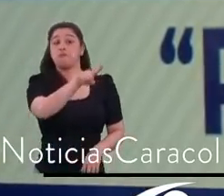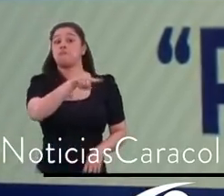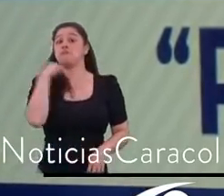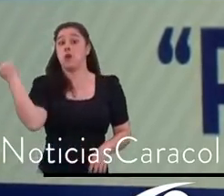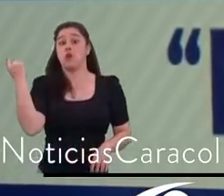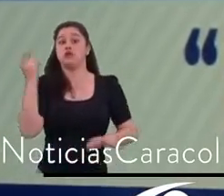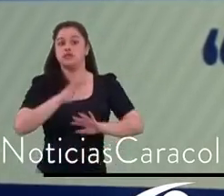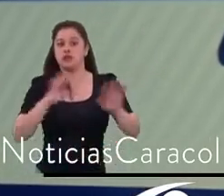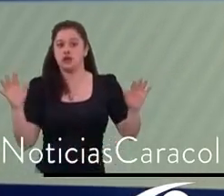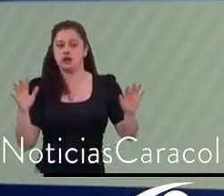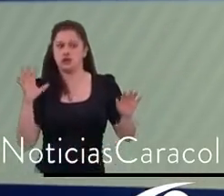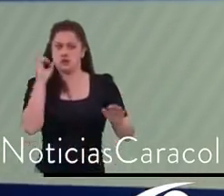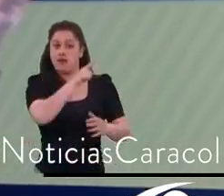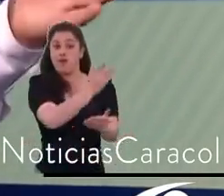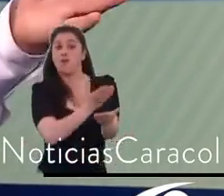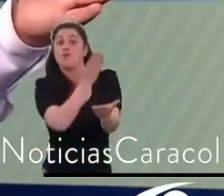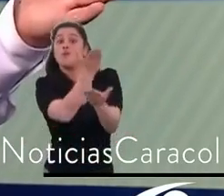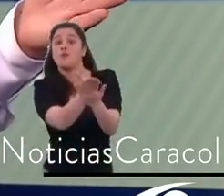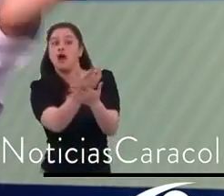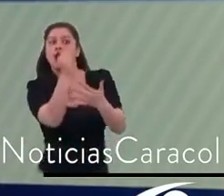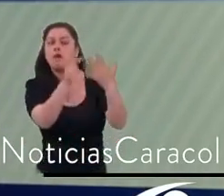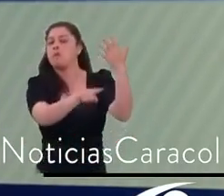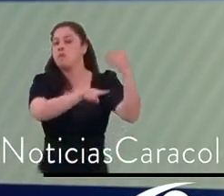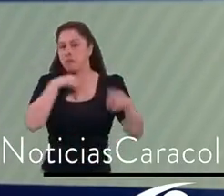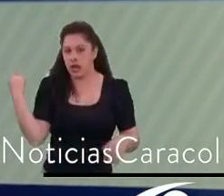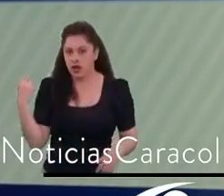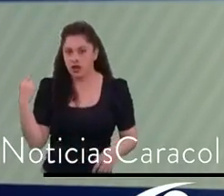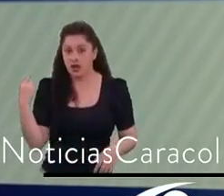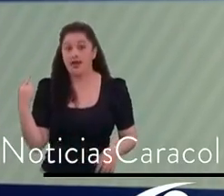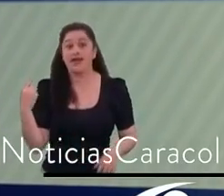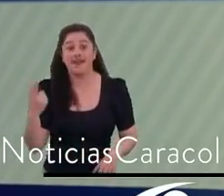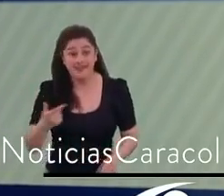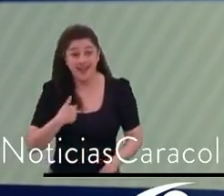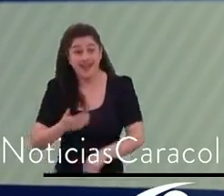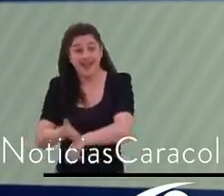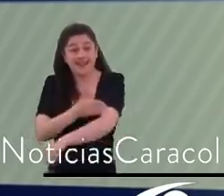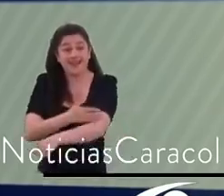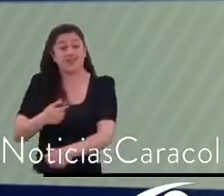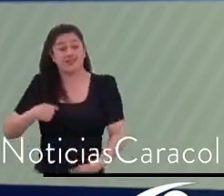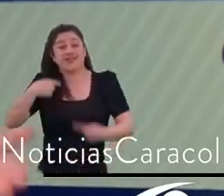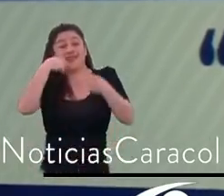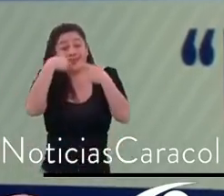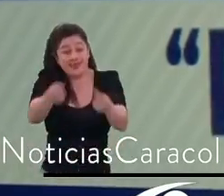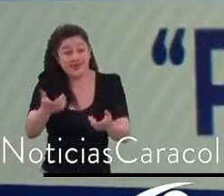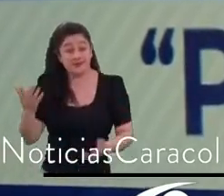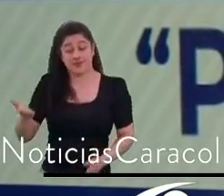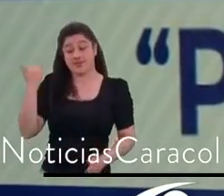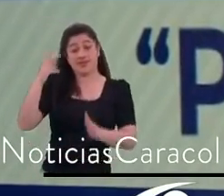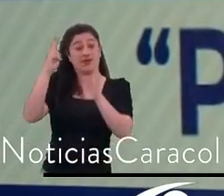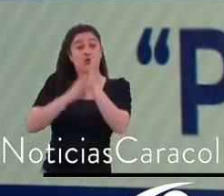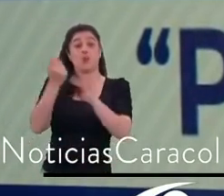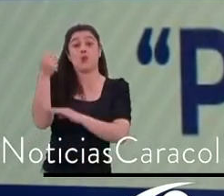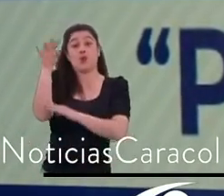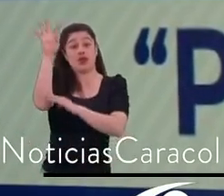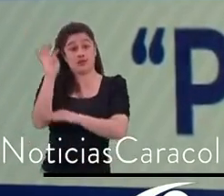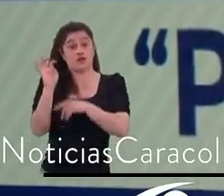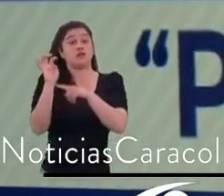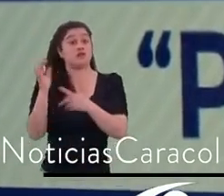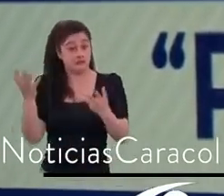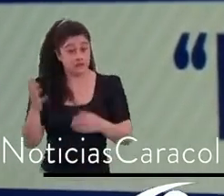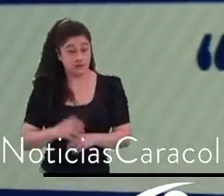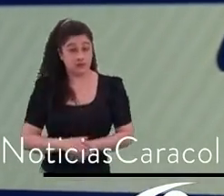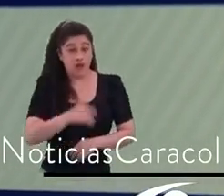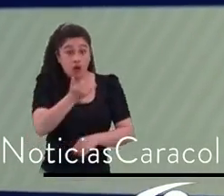las elecciones. Me parecía y me sigue pareciendo, lo dije en el 2019 y lo vuelvo a repetir hoy. Alguien que acaba de perder en las urnas, que los ciudadanos le dicen